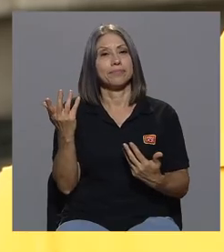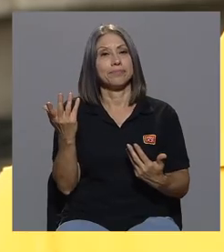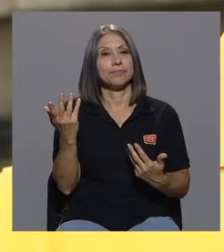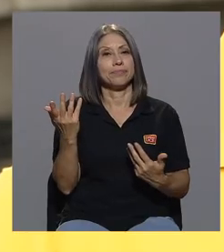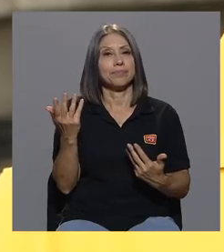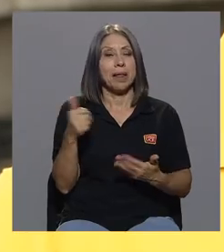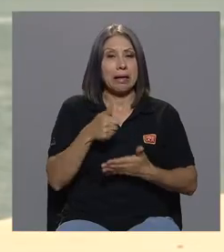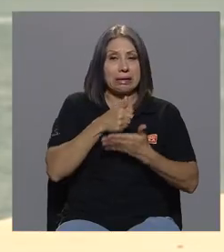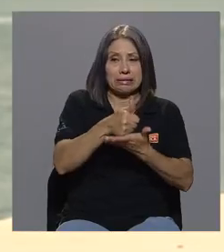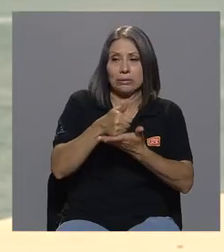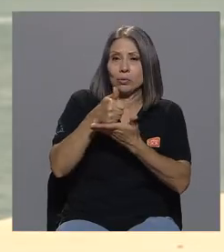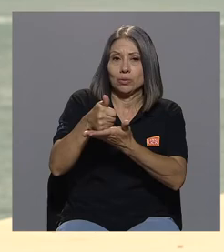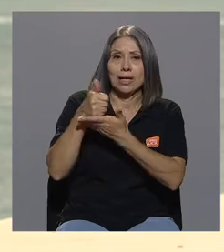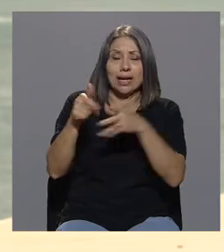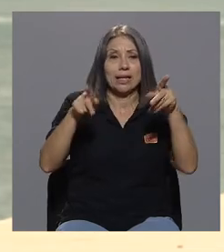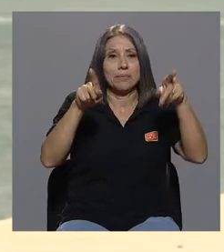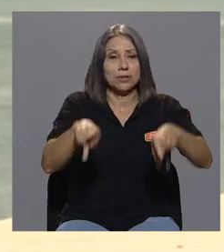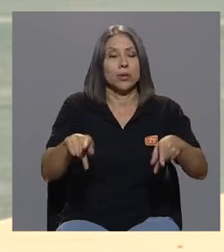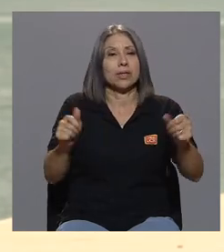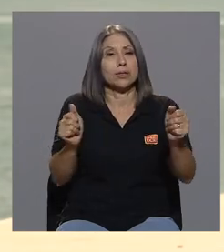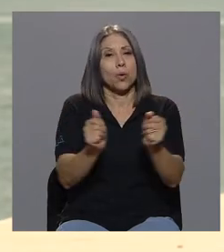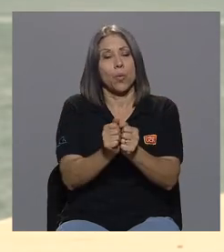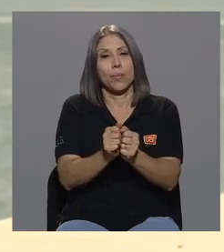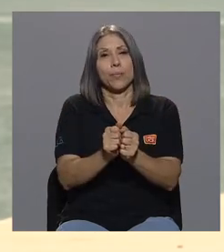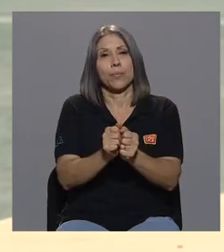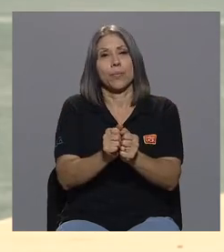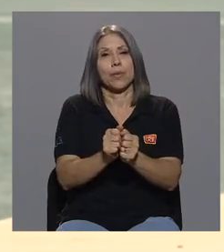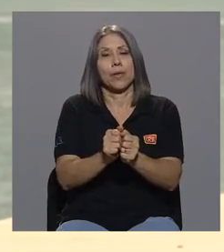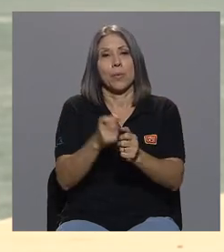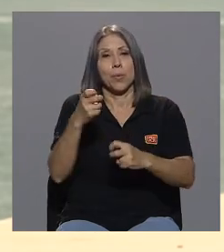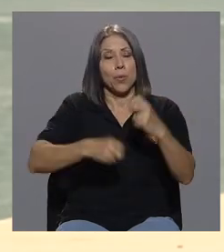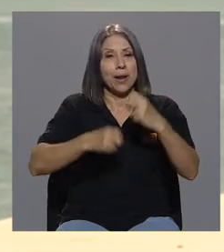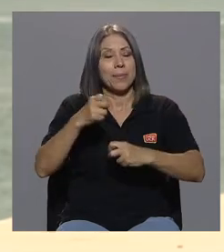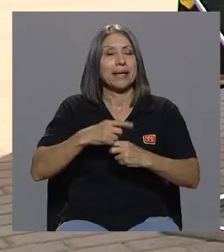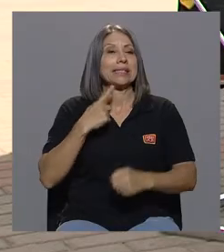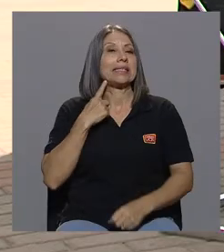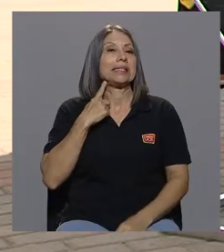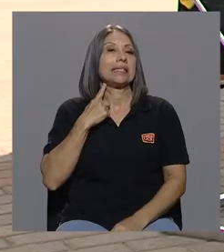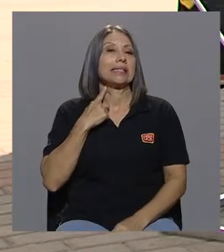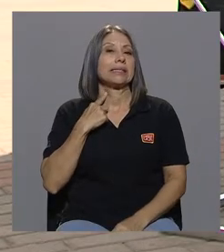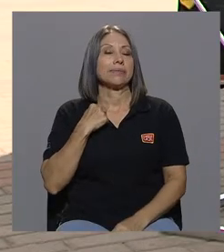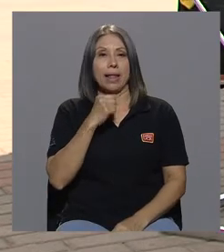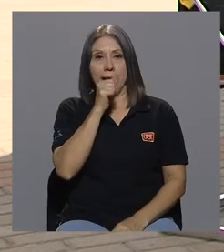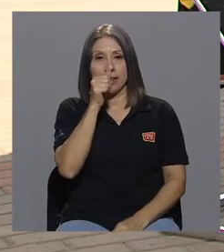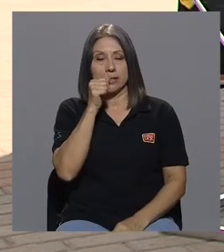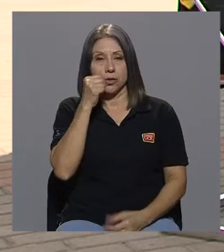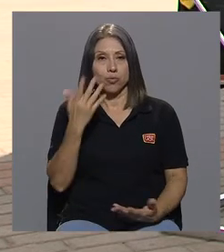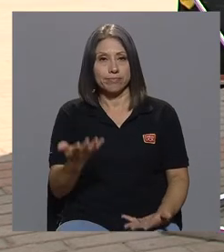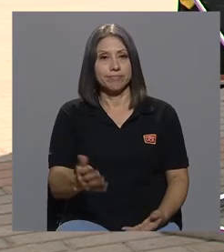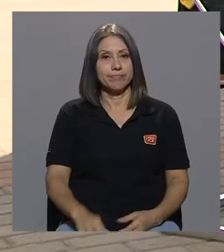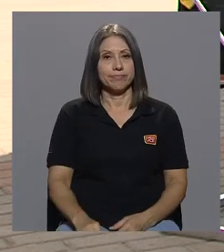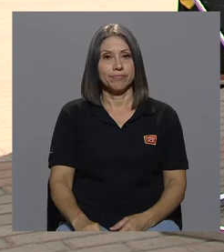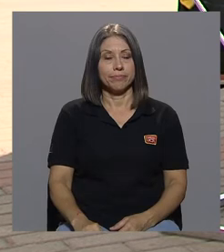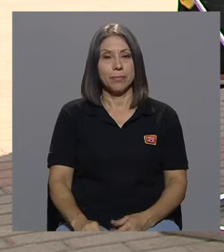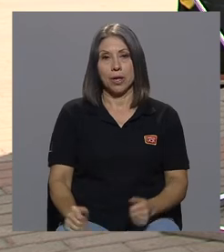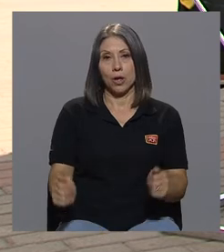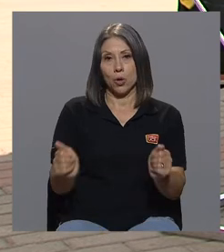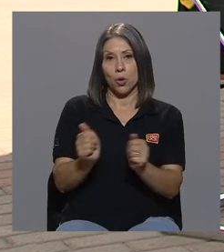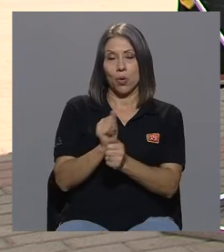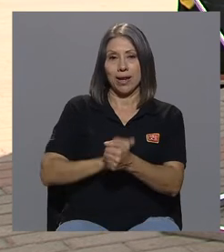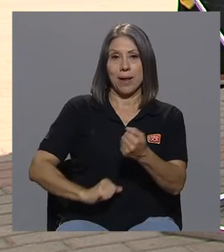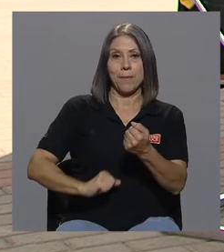las personas que tienen problemas con adicción a las drogas y a través del apoyo de doña